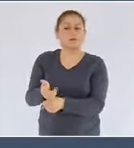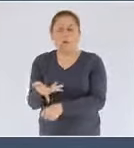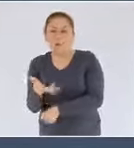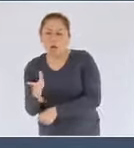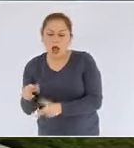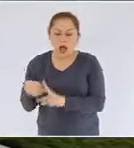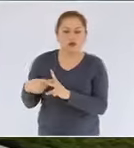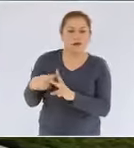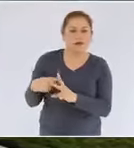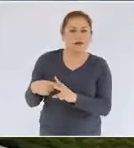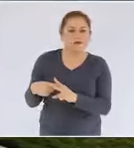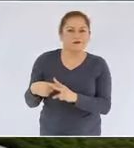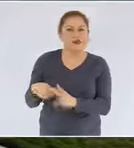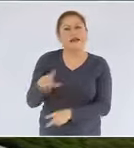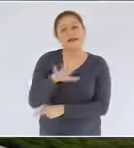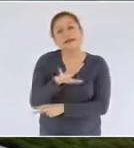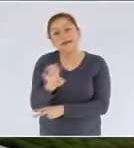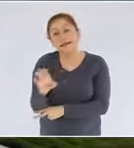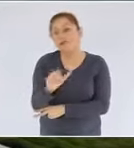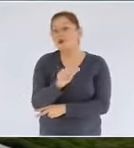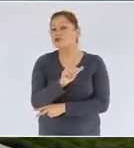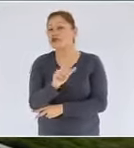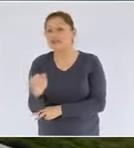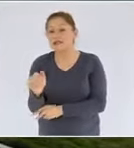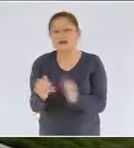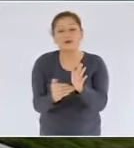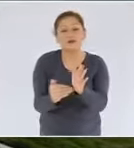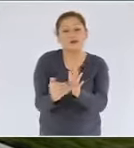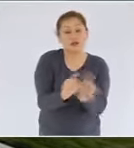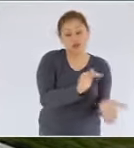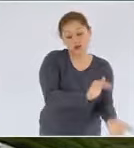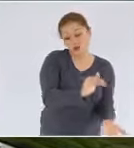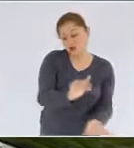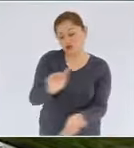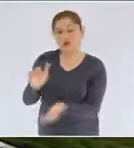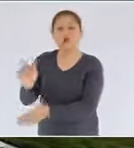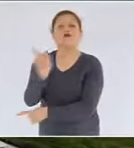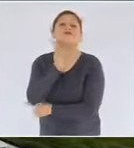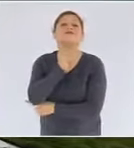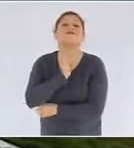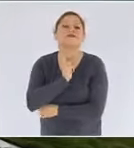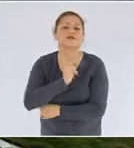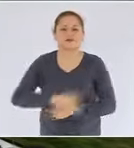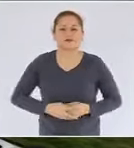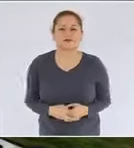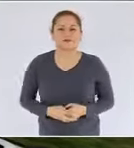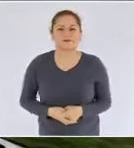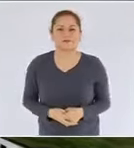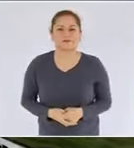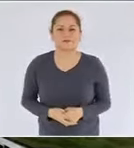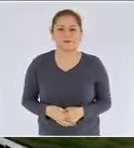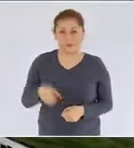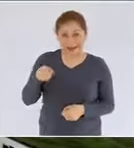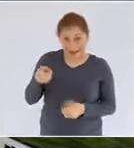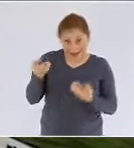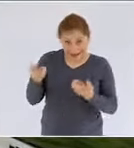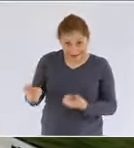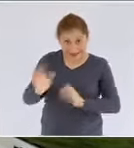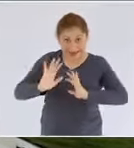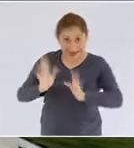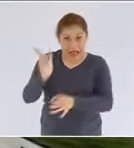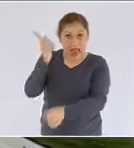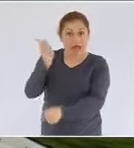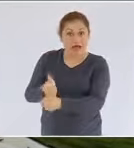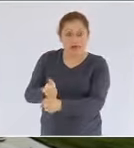entre quinientos y seiscientos millones de barriles de petróleo. Este yacimiento tiene la